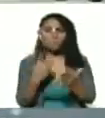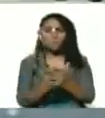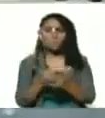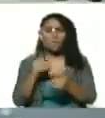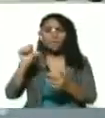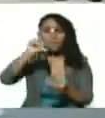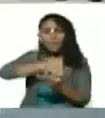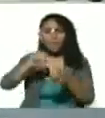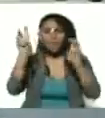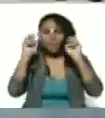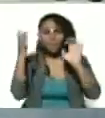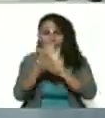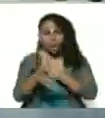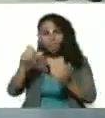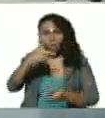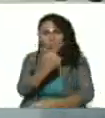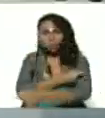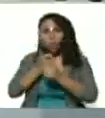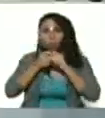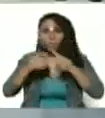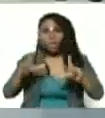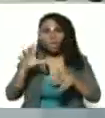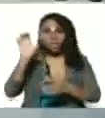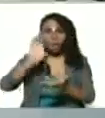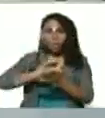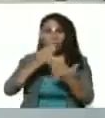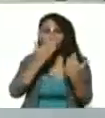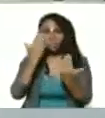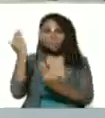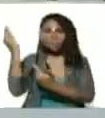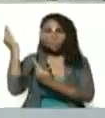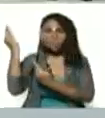centro de vacunación masiva de Catia adelante